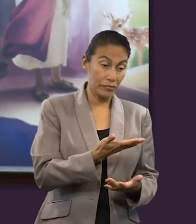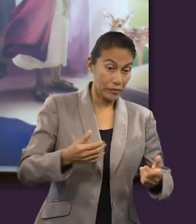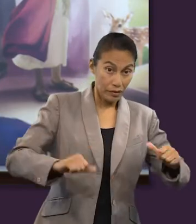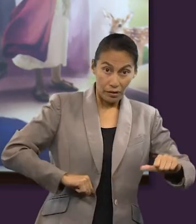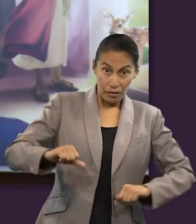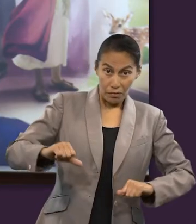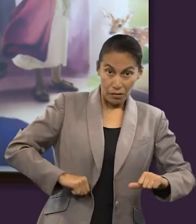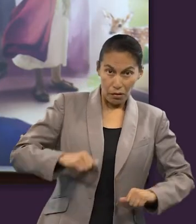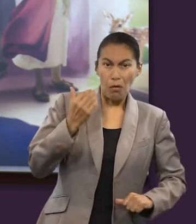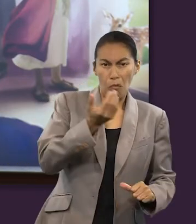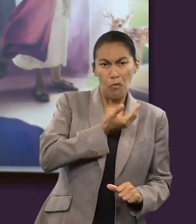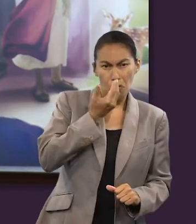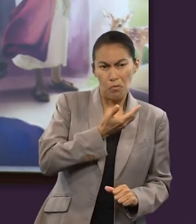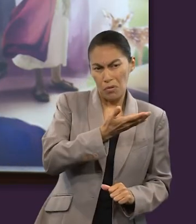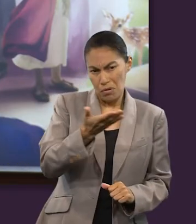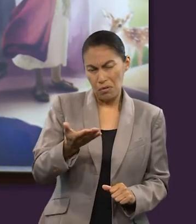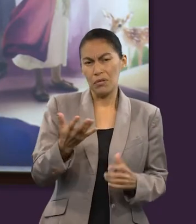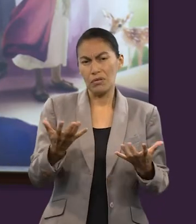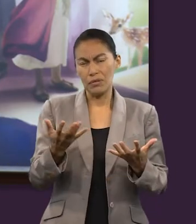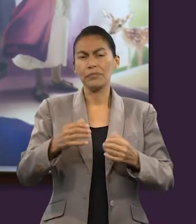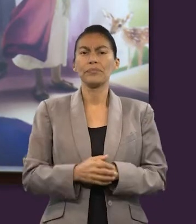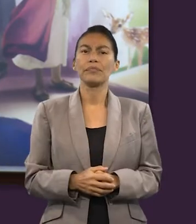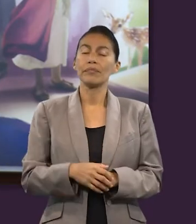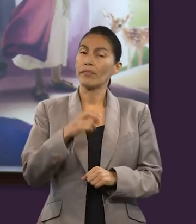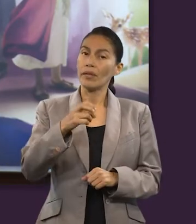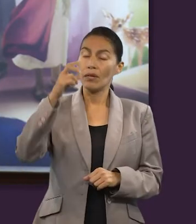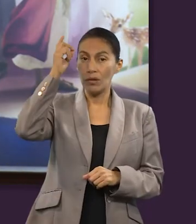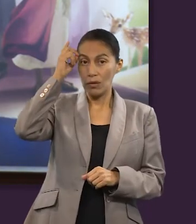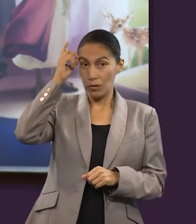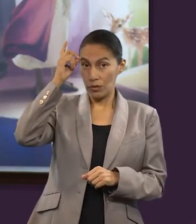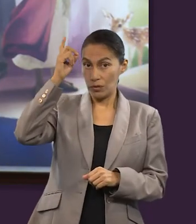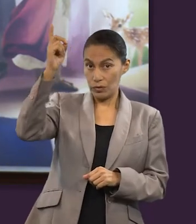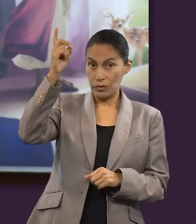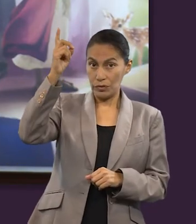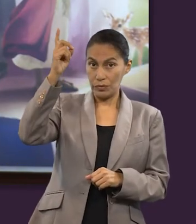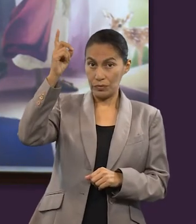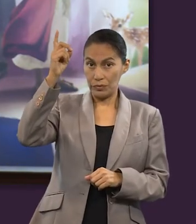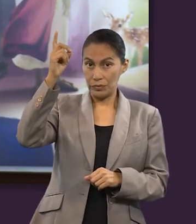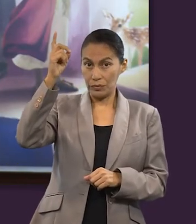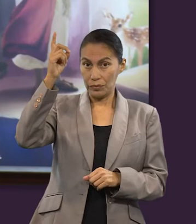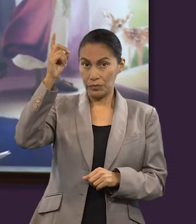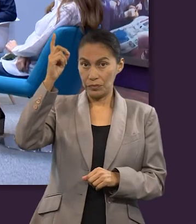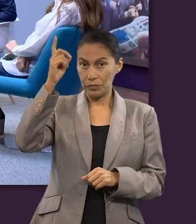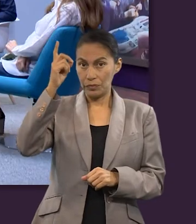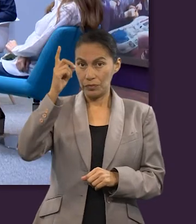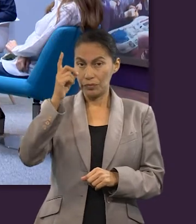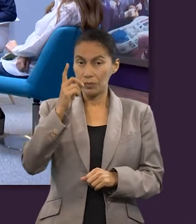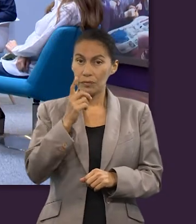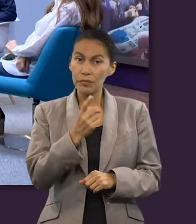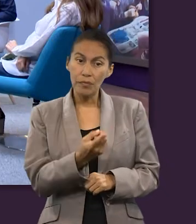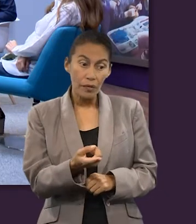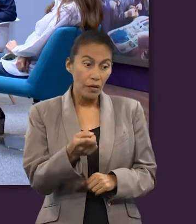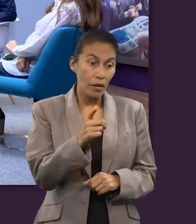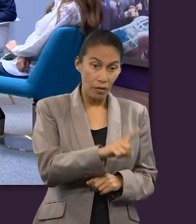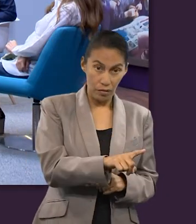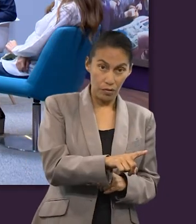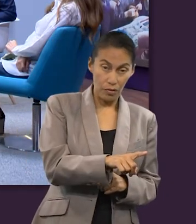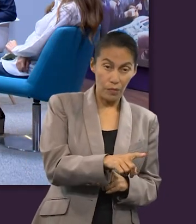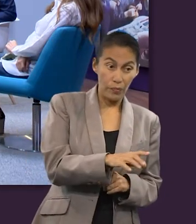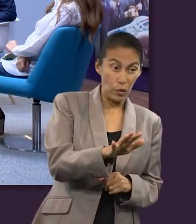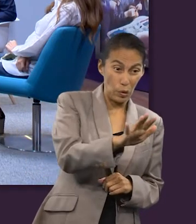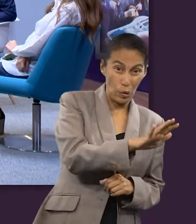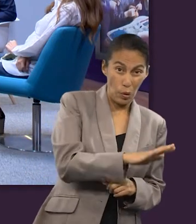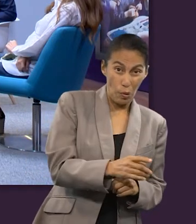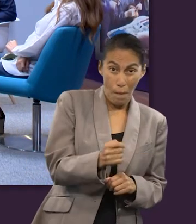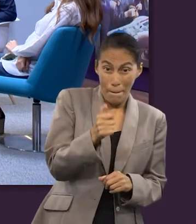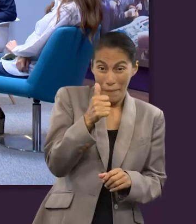actividad más común para ellos. Entonces Dios le habían ordenado que las primeras